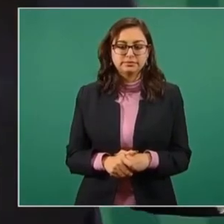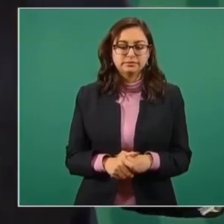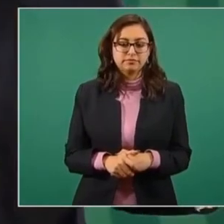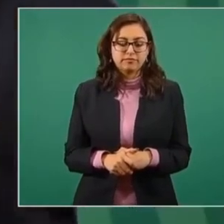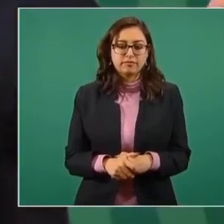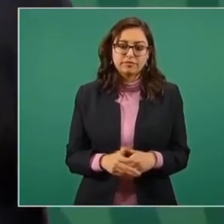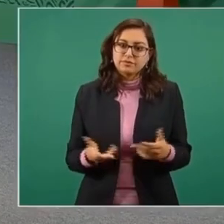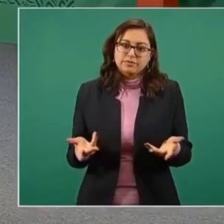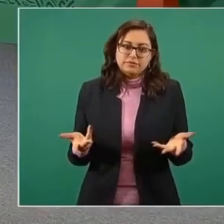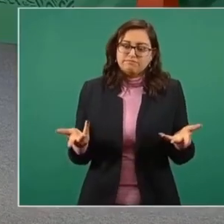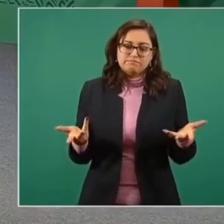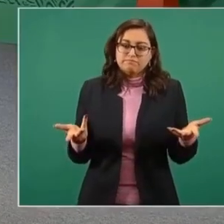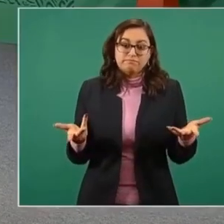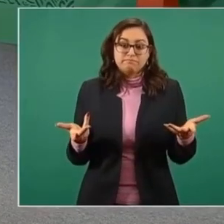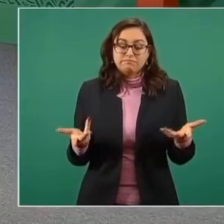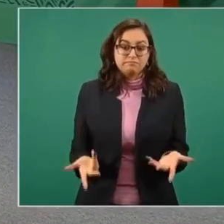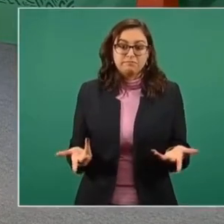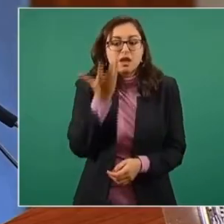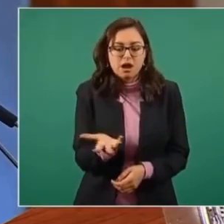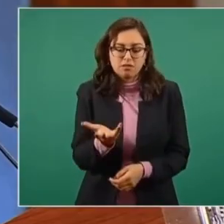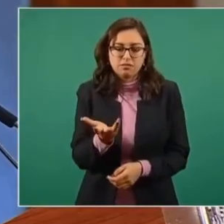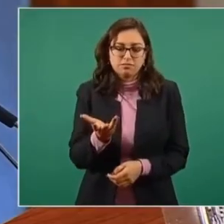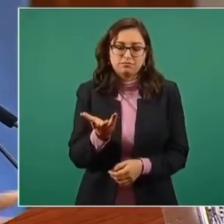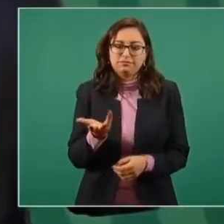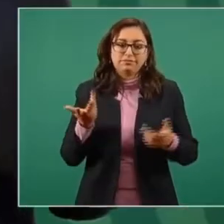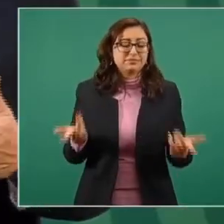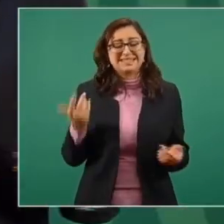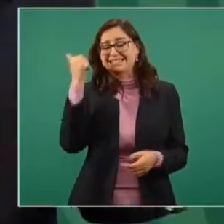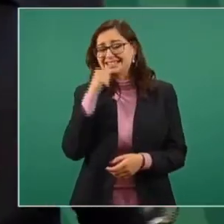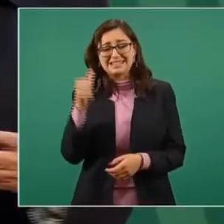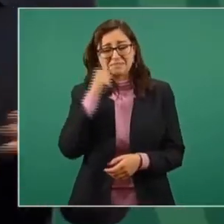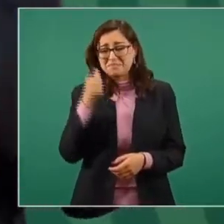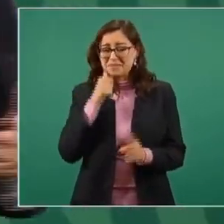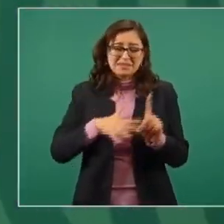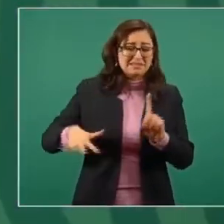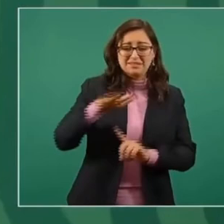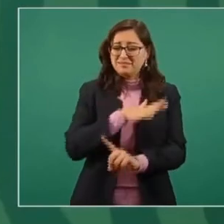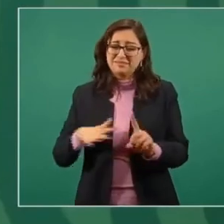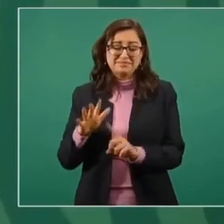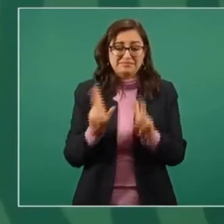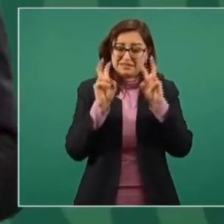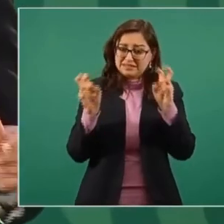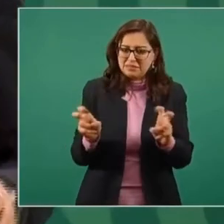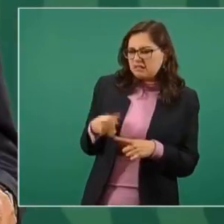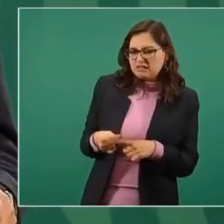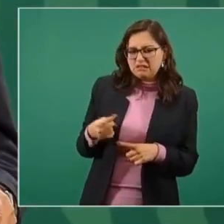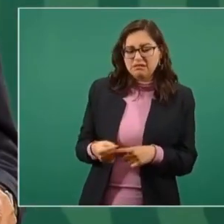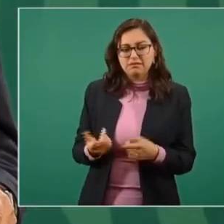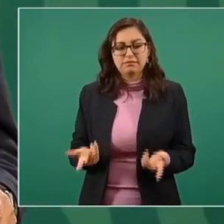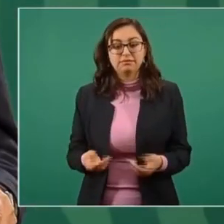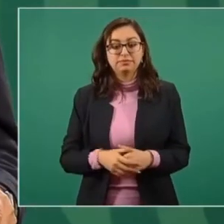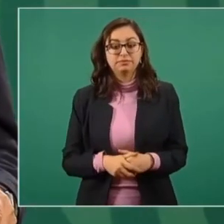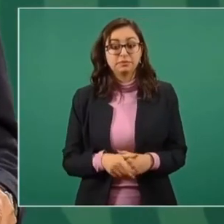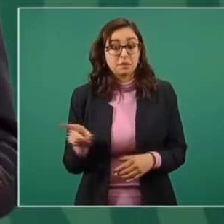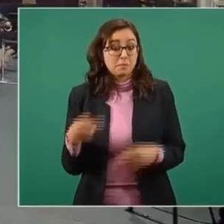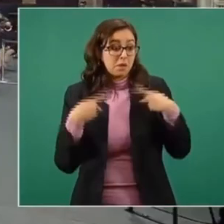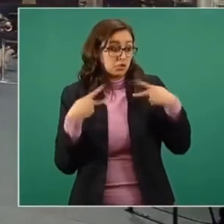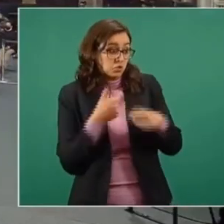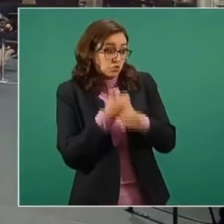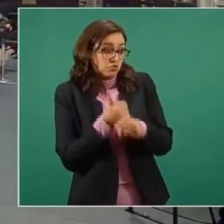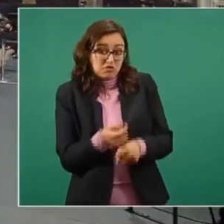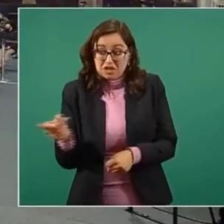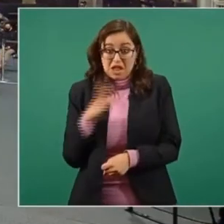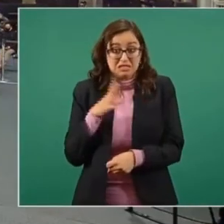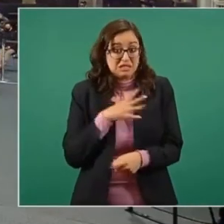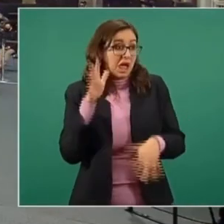Y, pues también, los intereses. Porque en todo esto, siempre hay que preguntar, ¿y de parte de quién? Pues ahí está la víctima. Por eso,